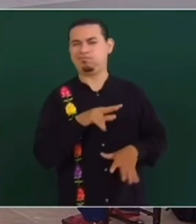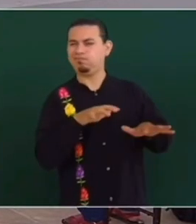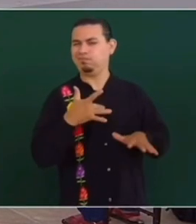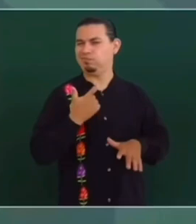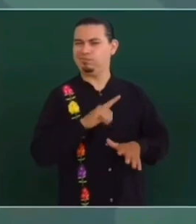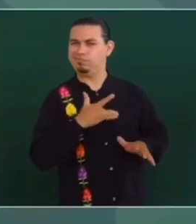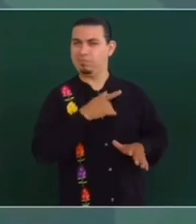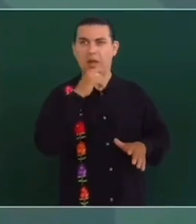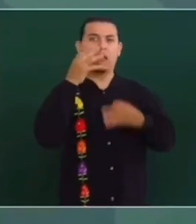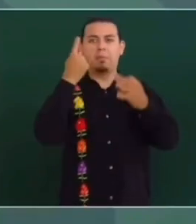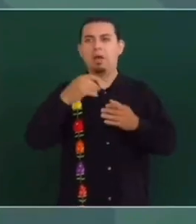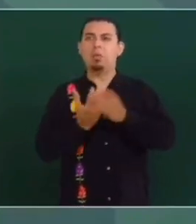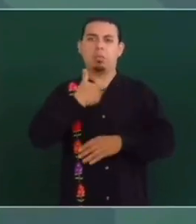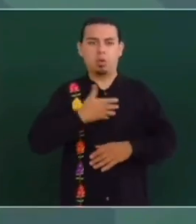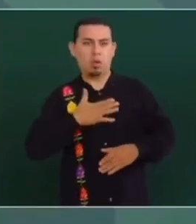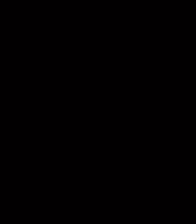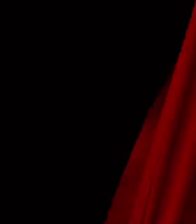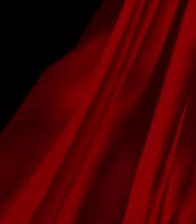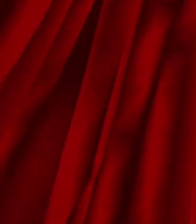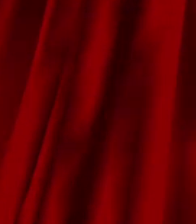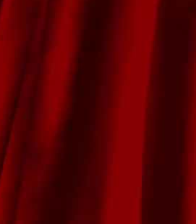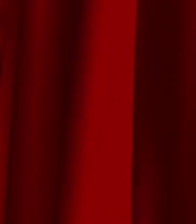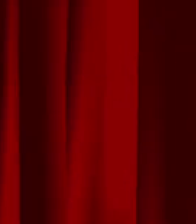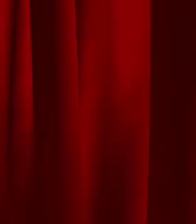los va a castigar.